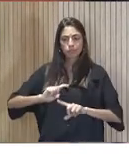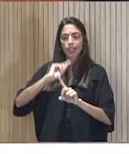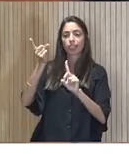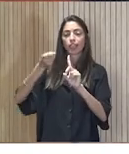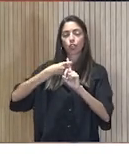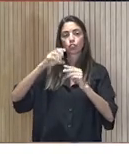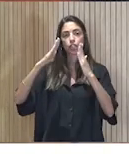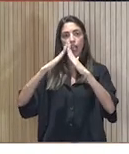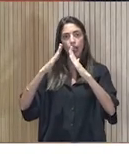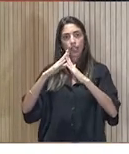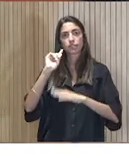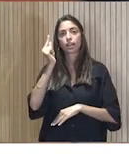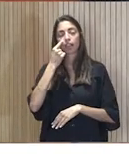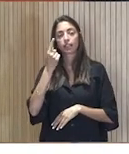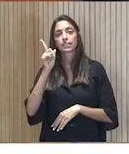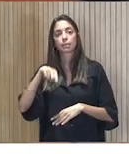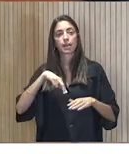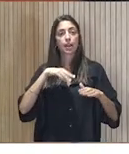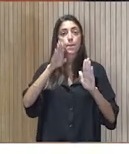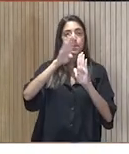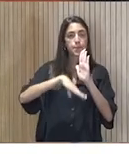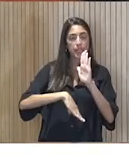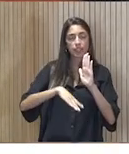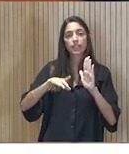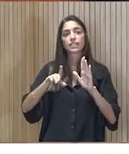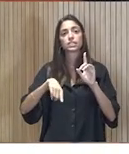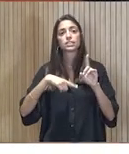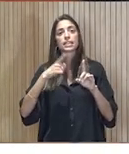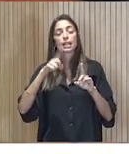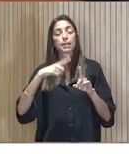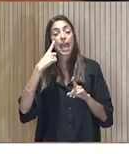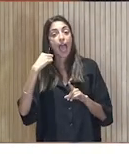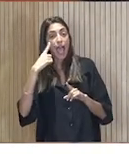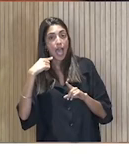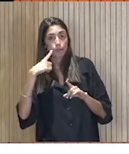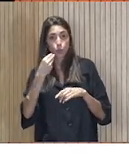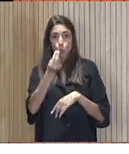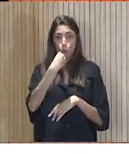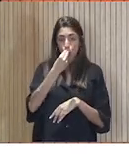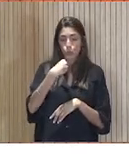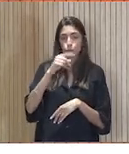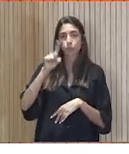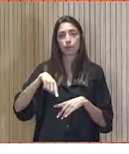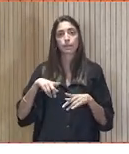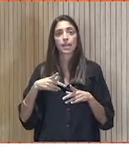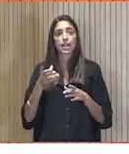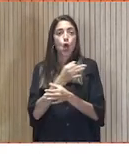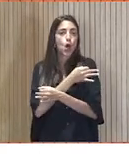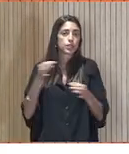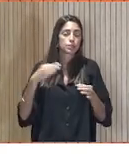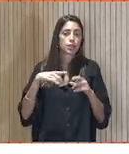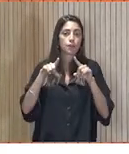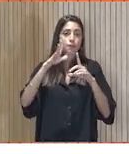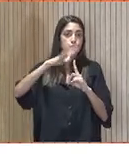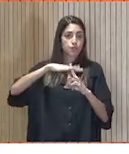hogares se ejecutan medidas Además cuenta con una formación en hábitos de consumo optimización de las facturas y acceso al bono social